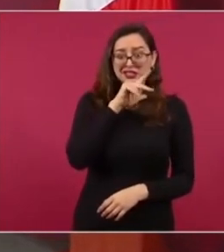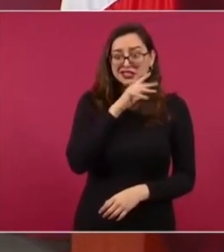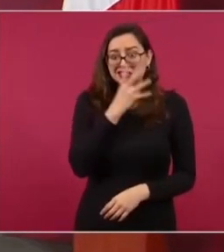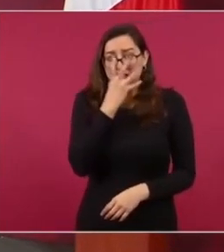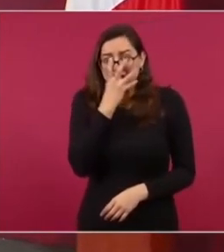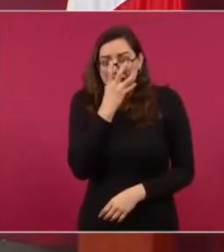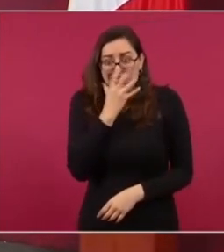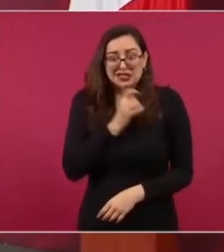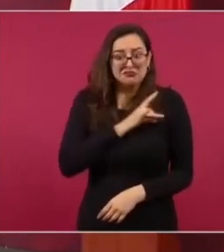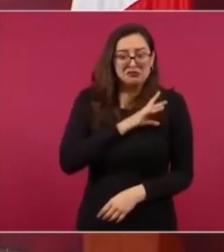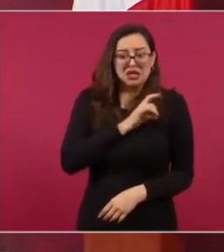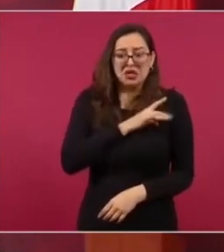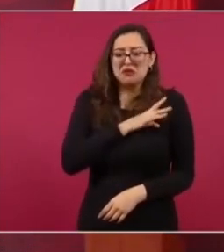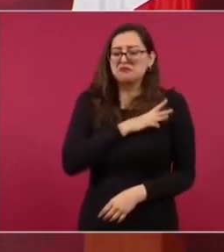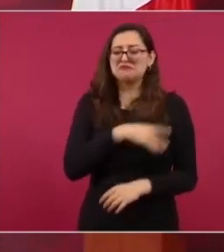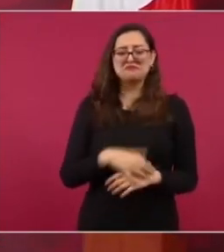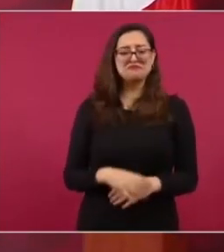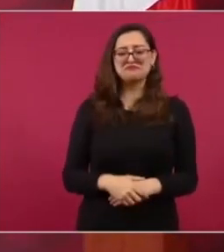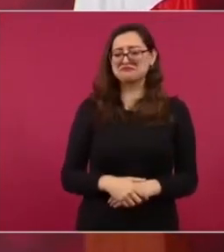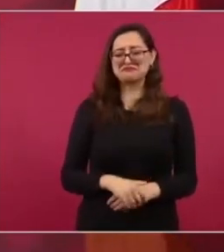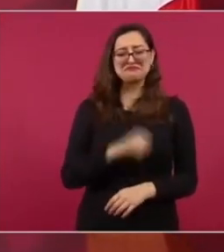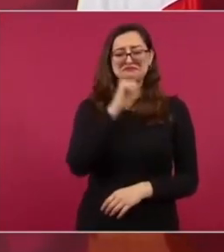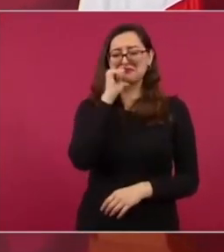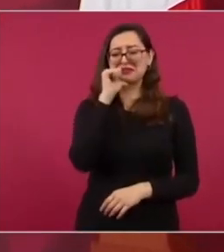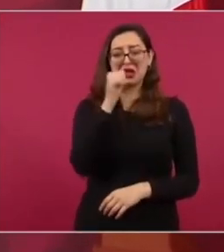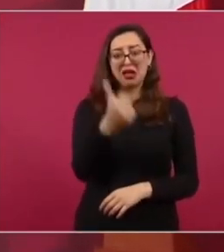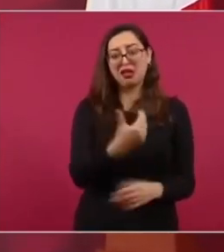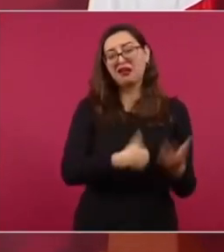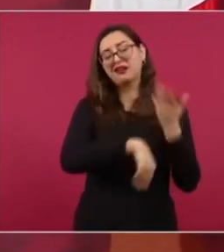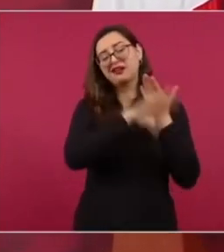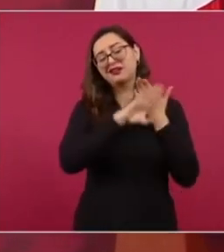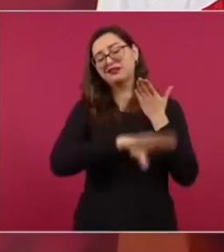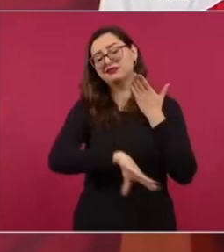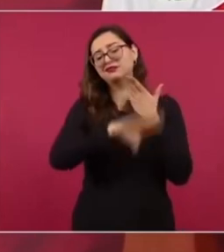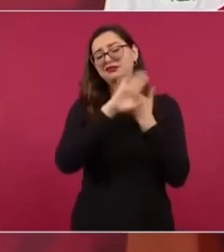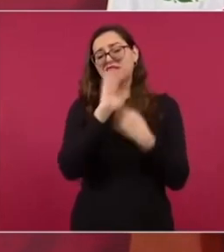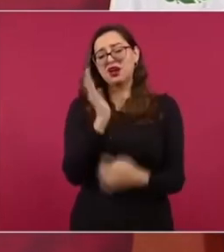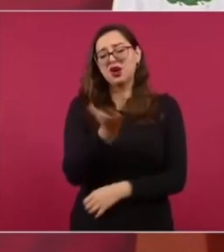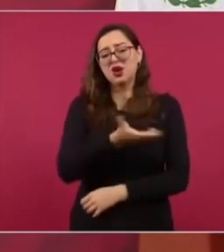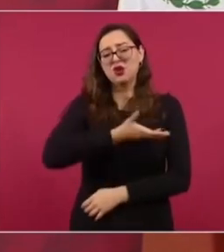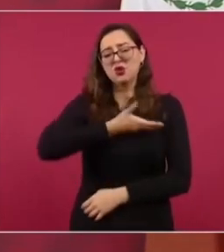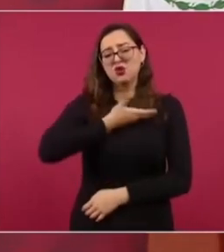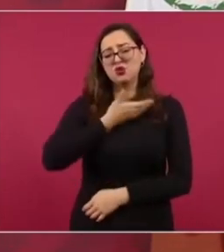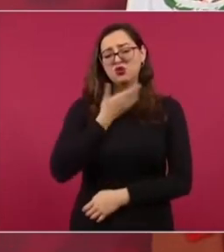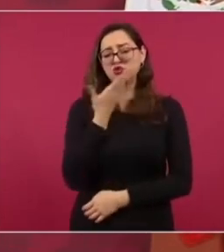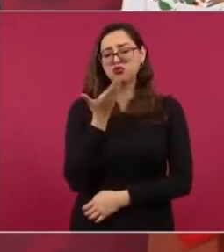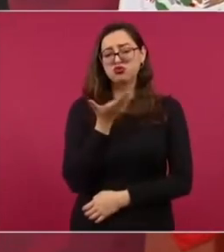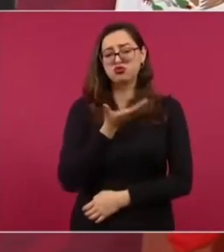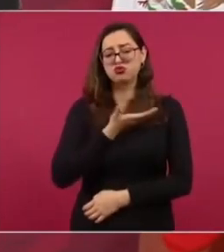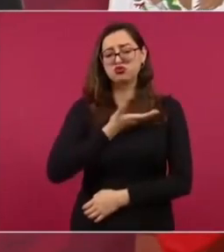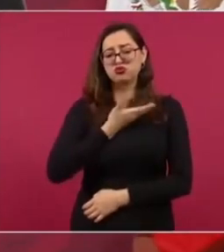avergonzarme y estoy acostumbrado a enfrentar